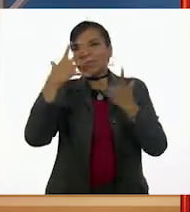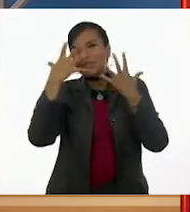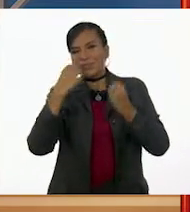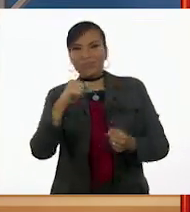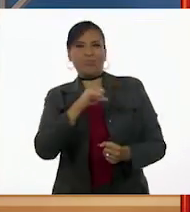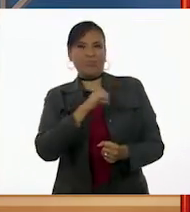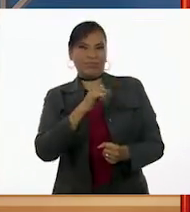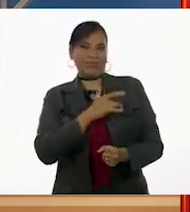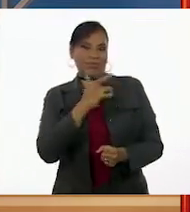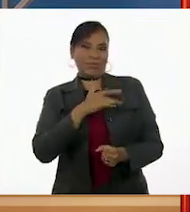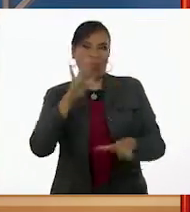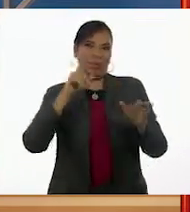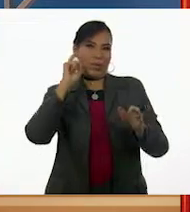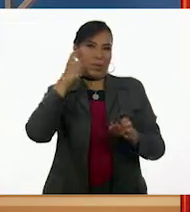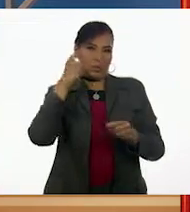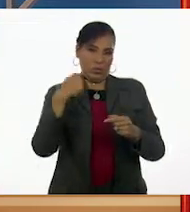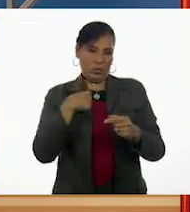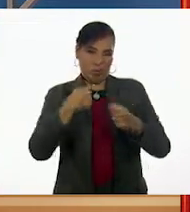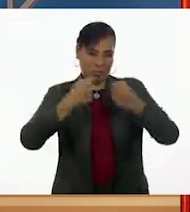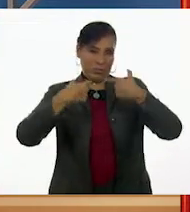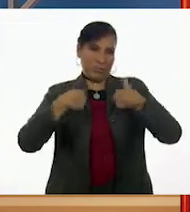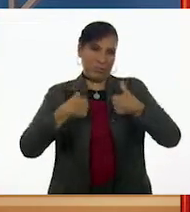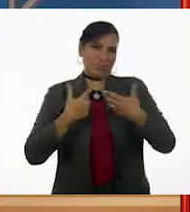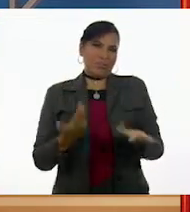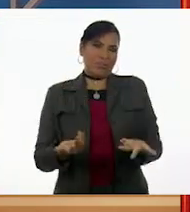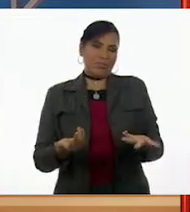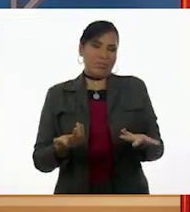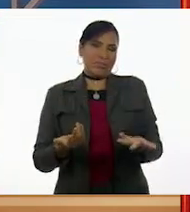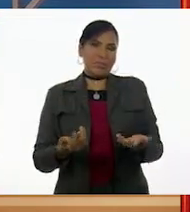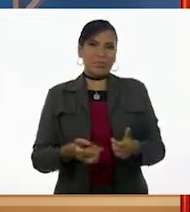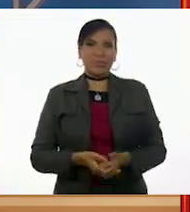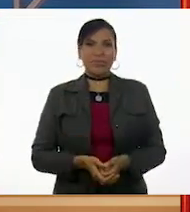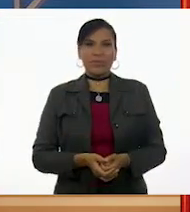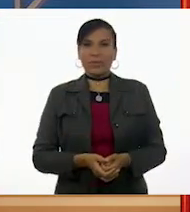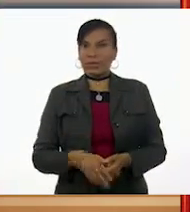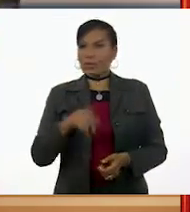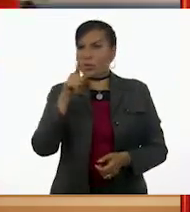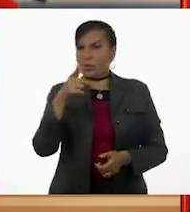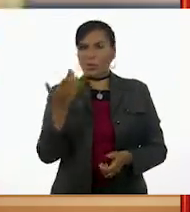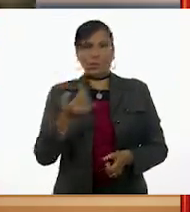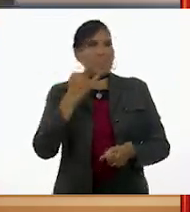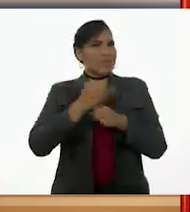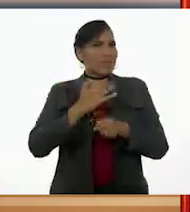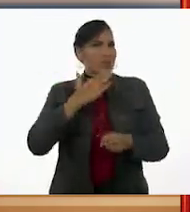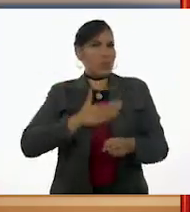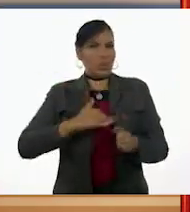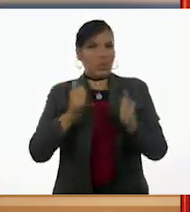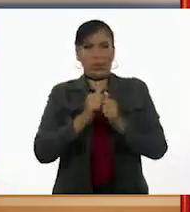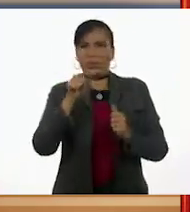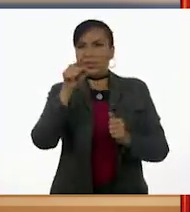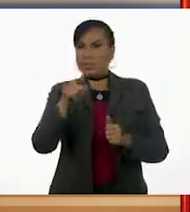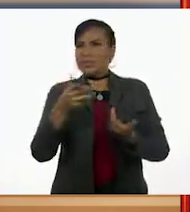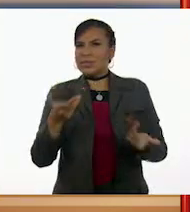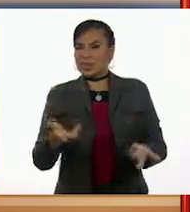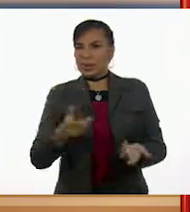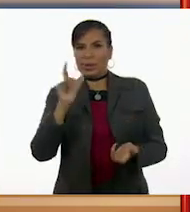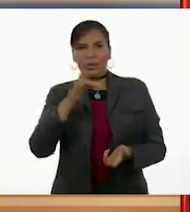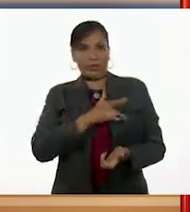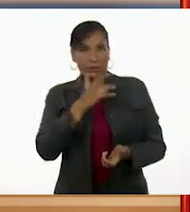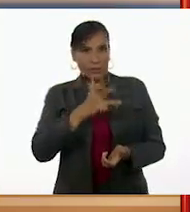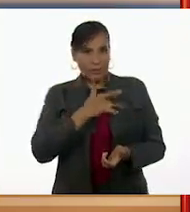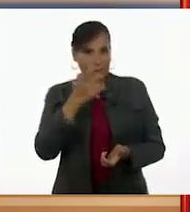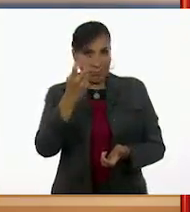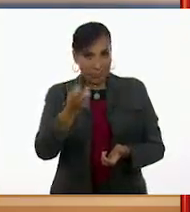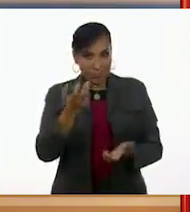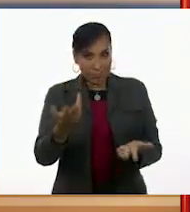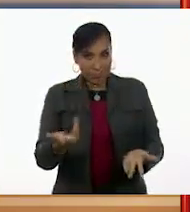ocasiones, hasta enojado conmigo mismo. Eres muy injusto contigo mismo al sentirte